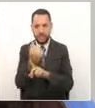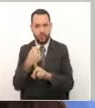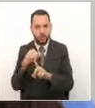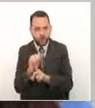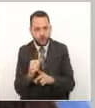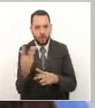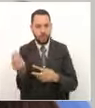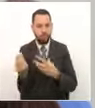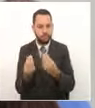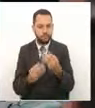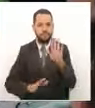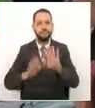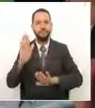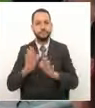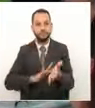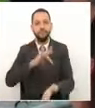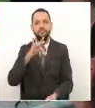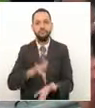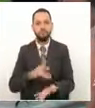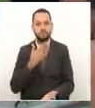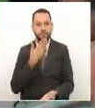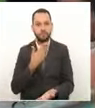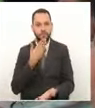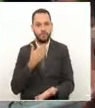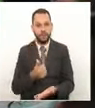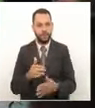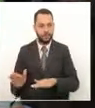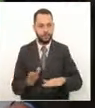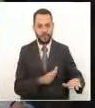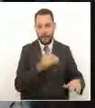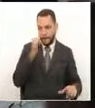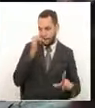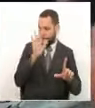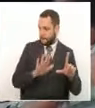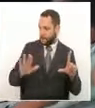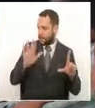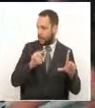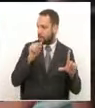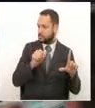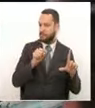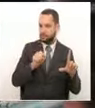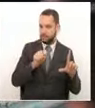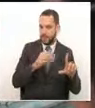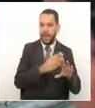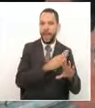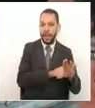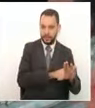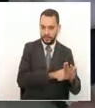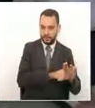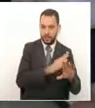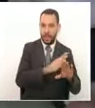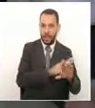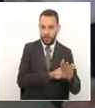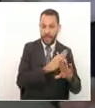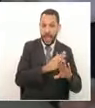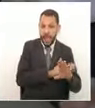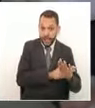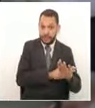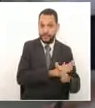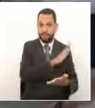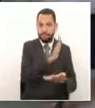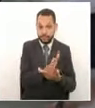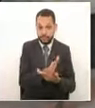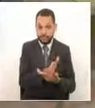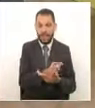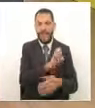ejercicio de participación muy interesante. Perdóneme, ahí estamos viendo imágenes en pantalla, aclaro, esto fue pre-llegada del COVID,